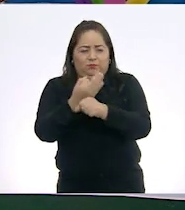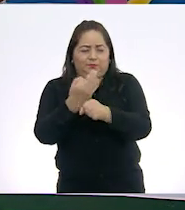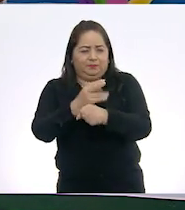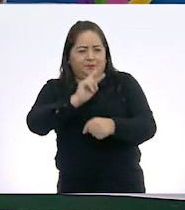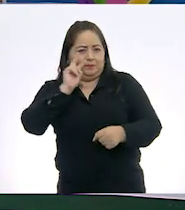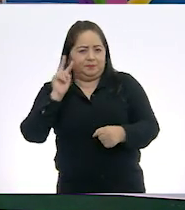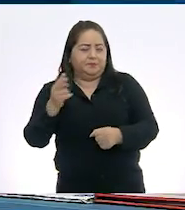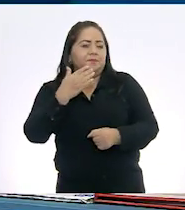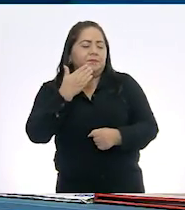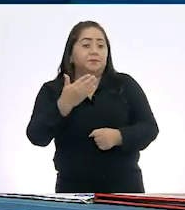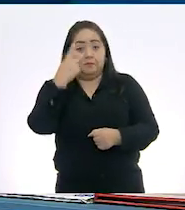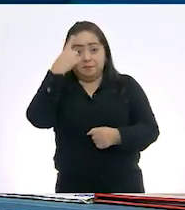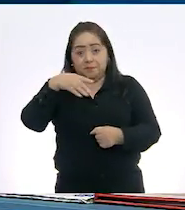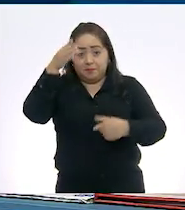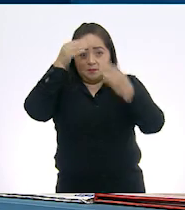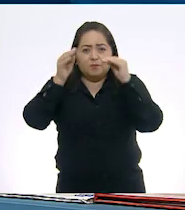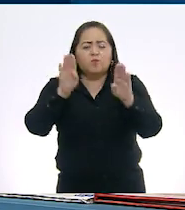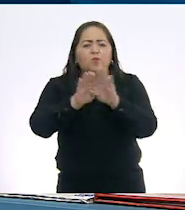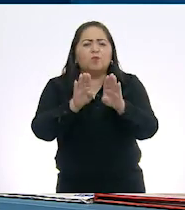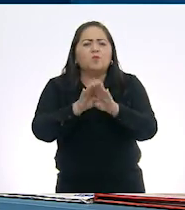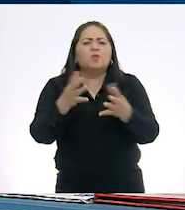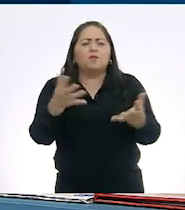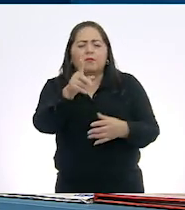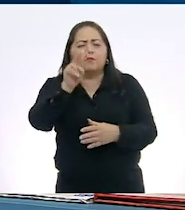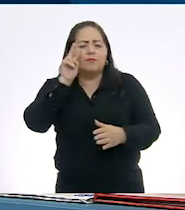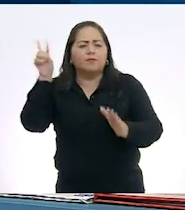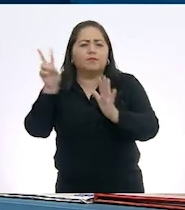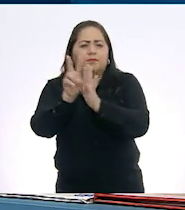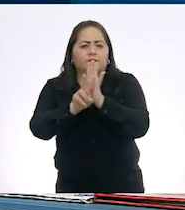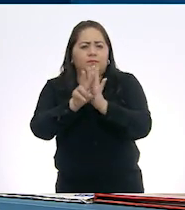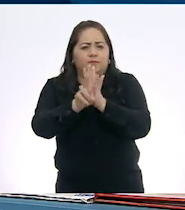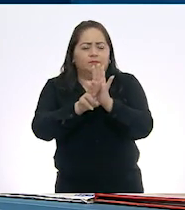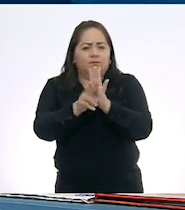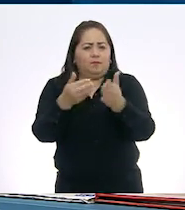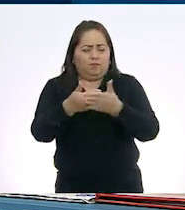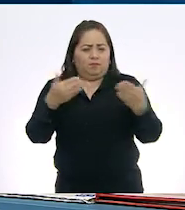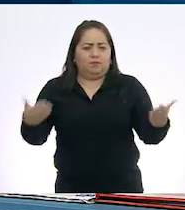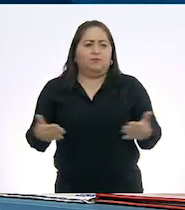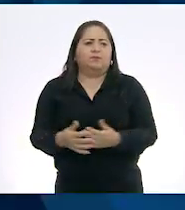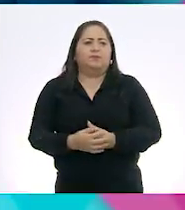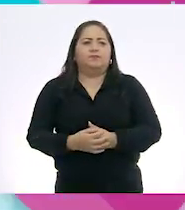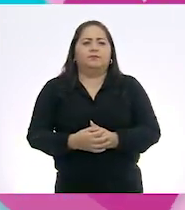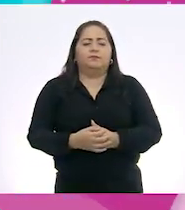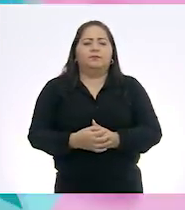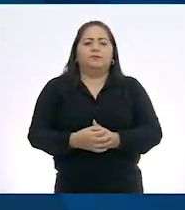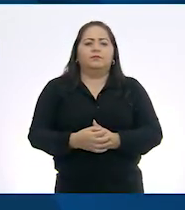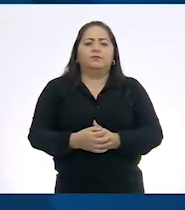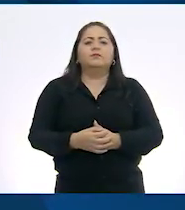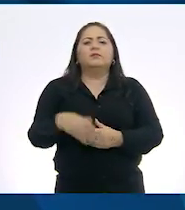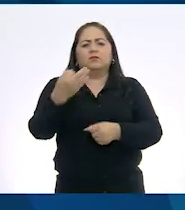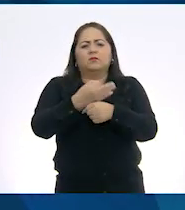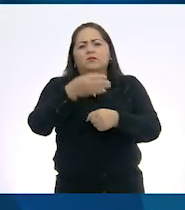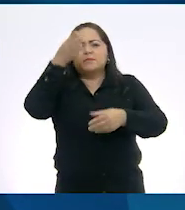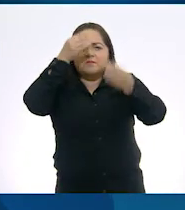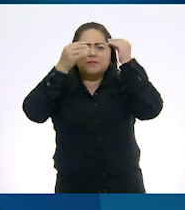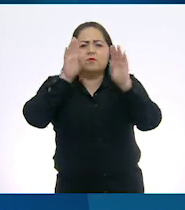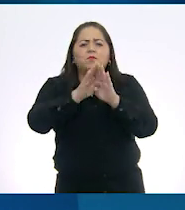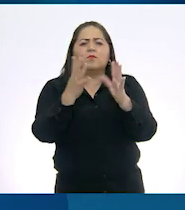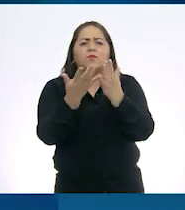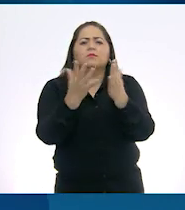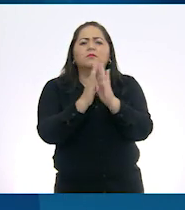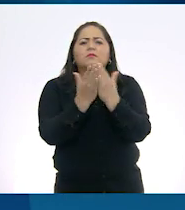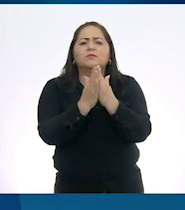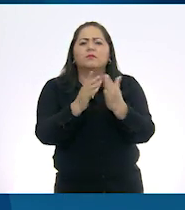Bien, para aprender cómo hacer un libro artesanal veamos el video a continuación. Vamos a aprender a hacer un libro